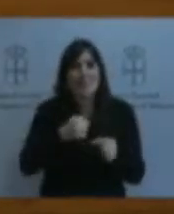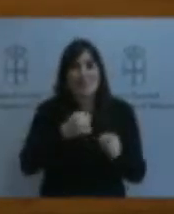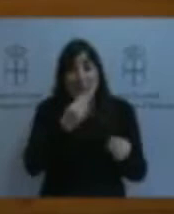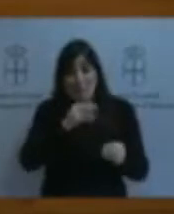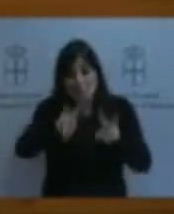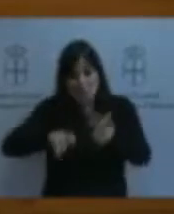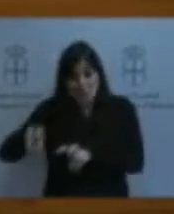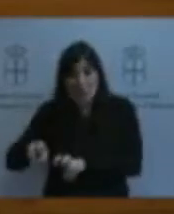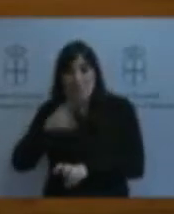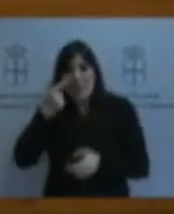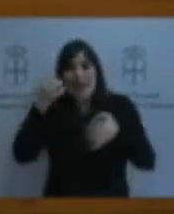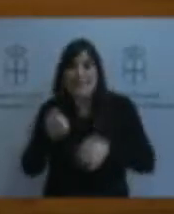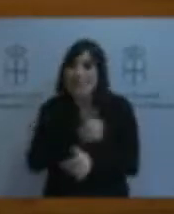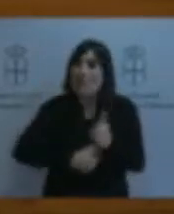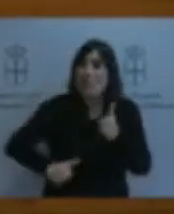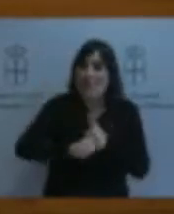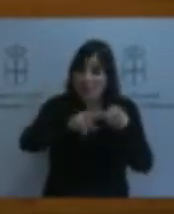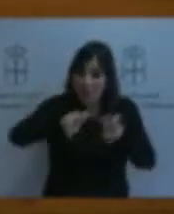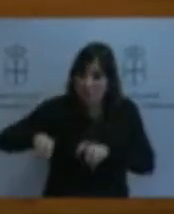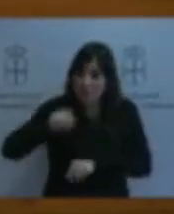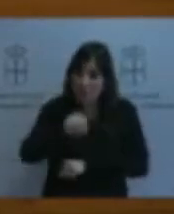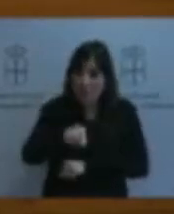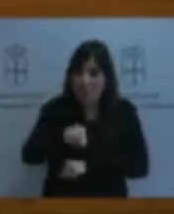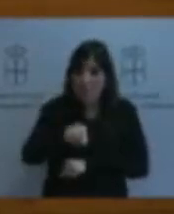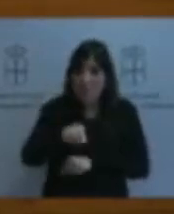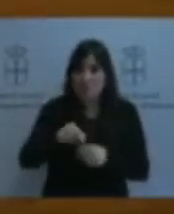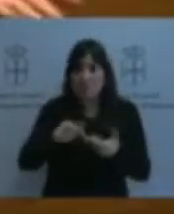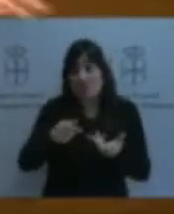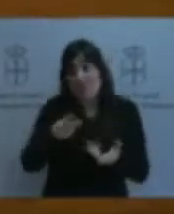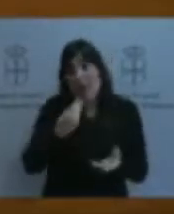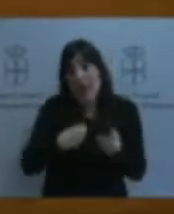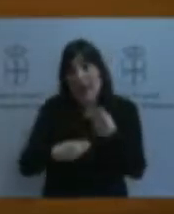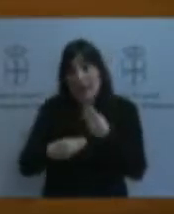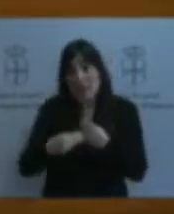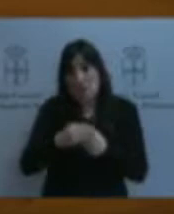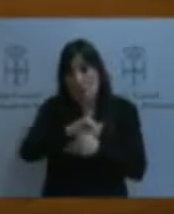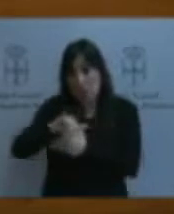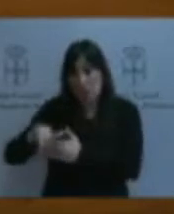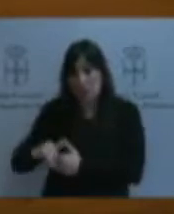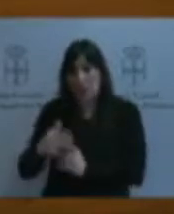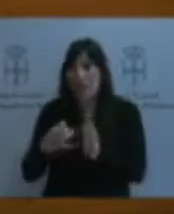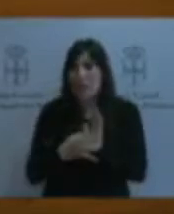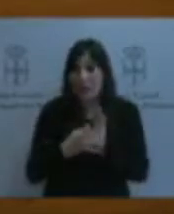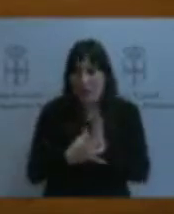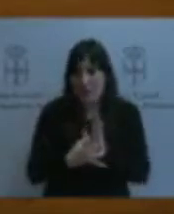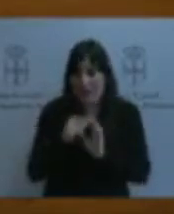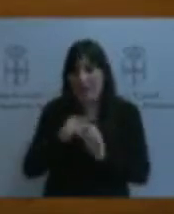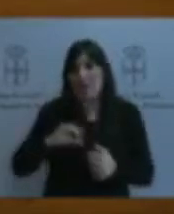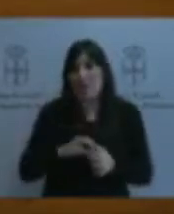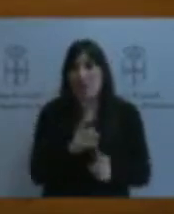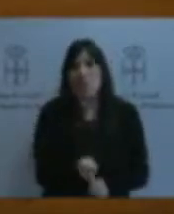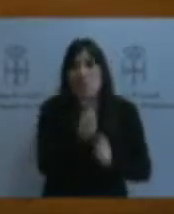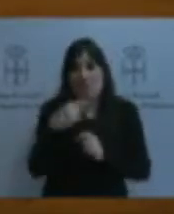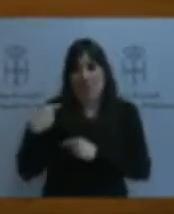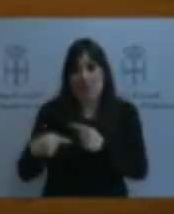por tanto, de los alimentos de cercanía y de calidad, y, en este caso, de la pesca artesanal asturiana. El Ayuntamiento de Oviedo